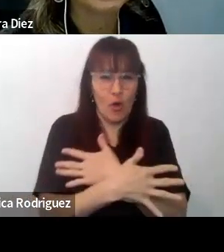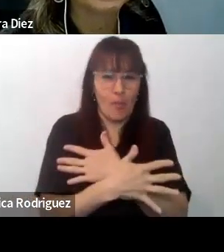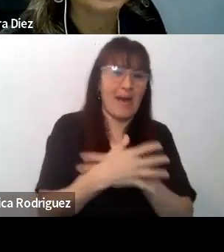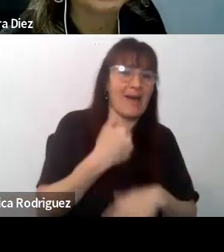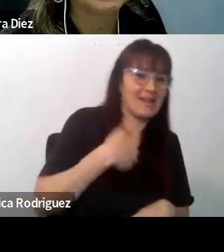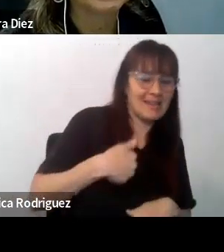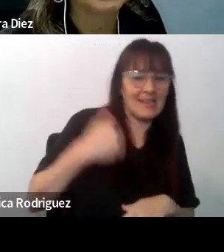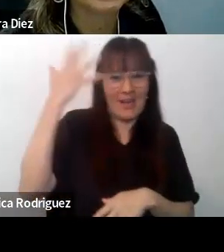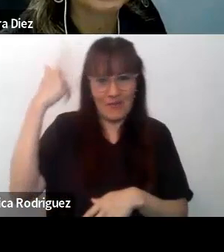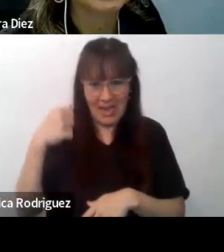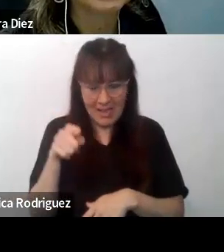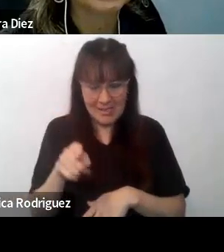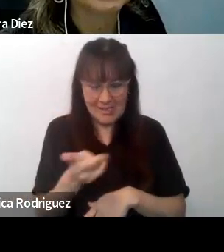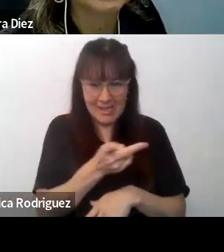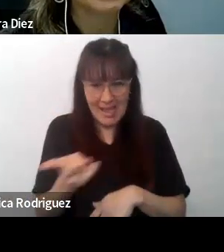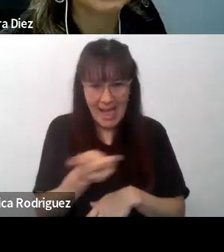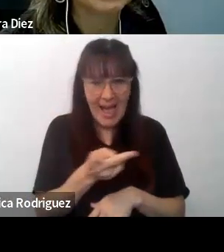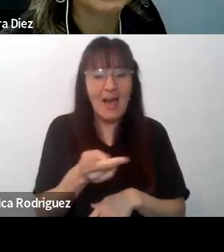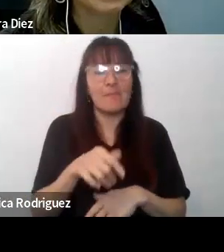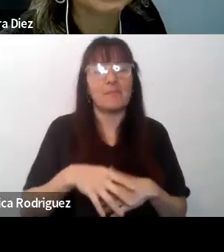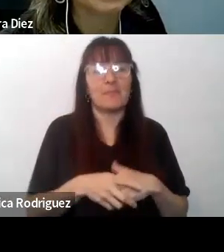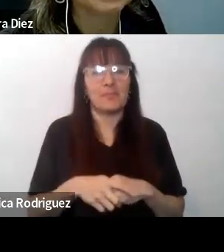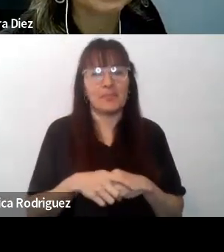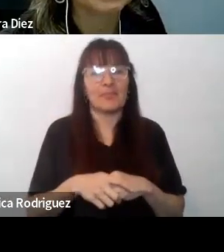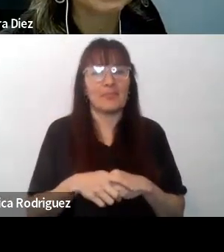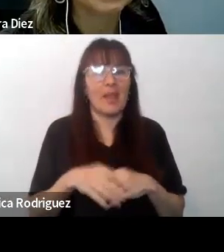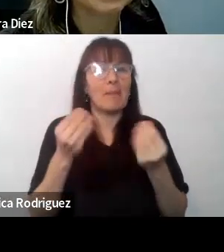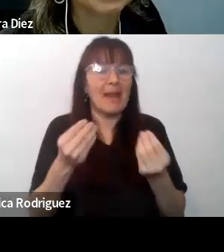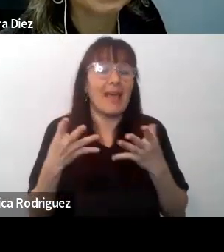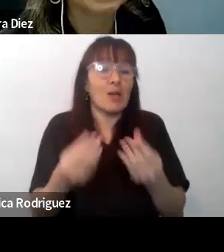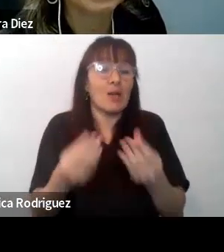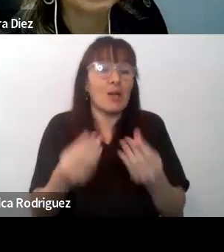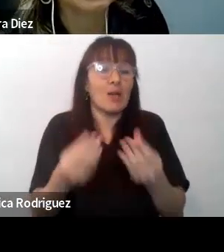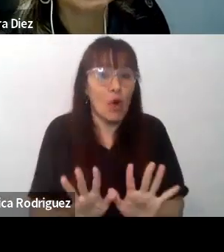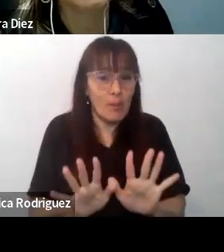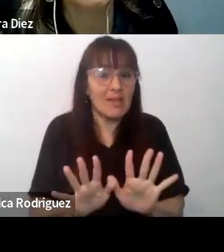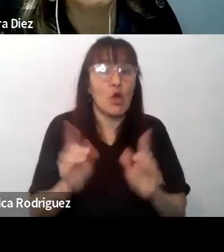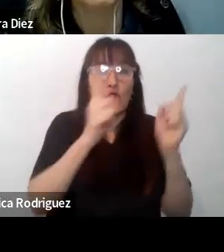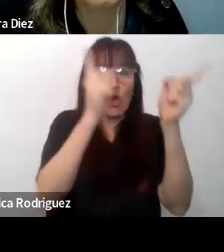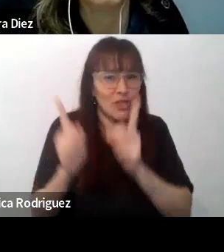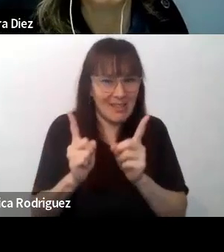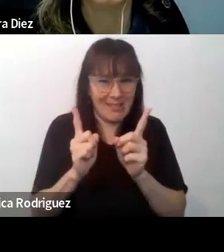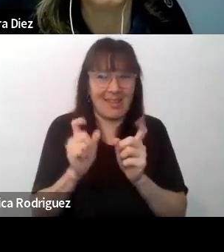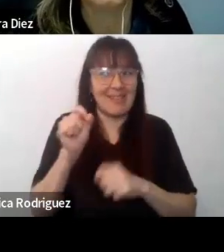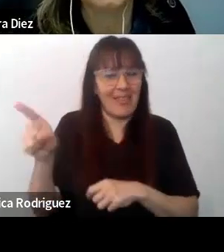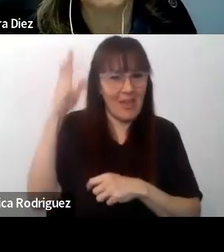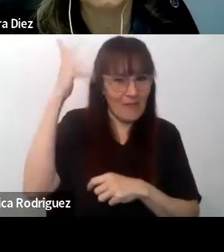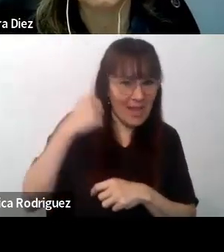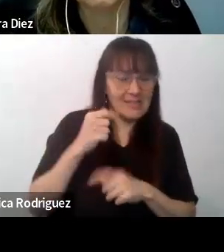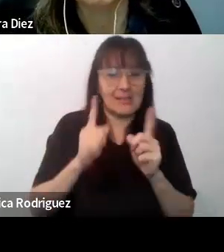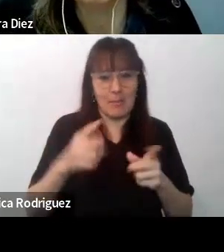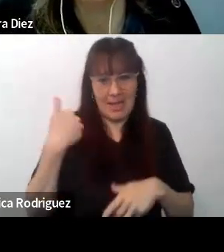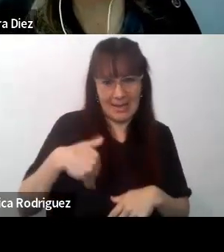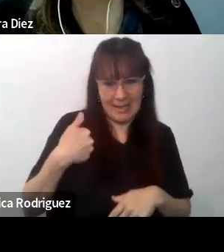que colabora con la formación de docentes franceses y argentinos que